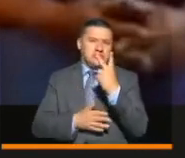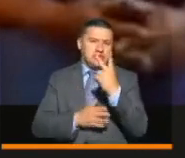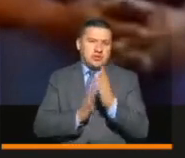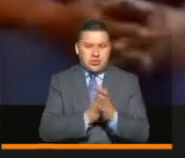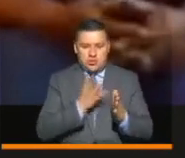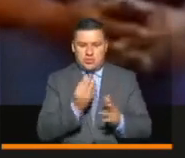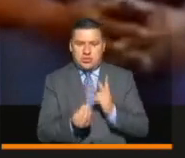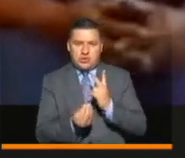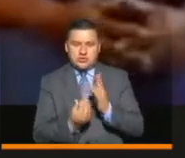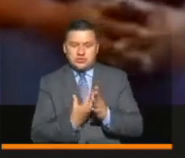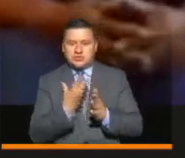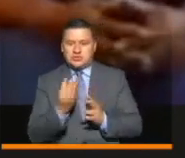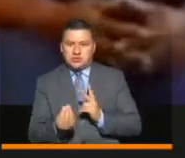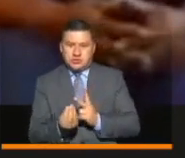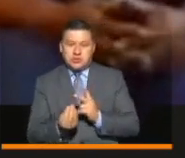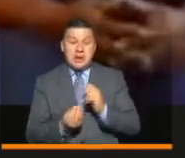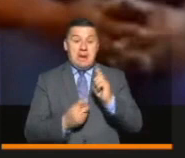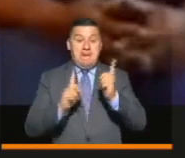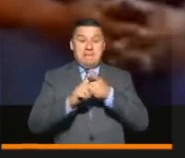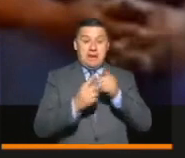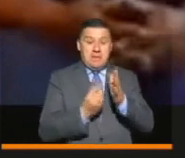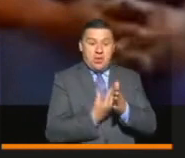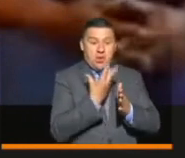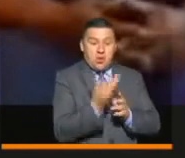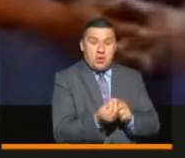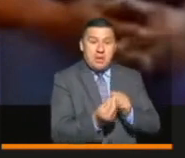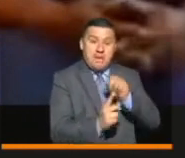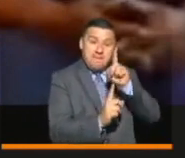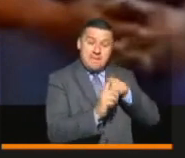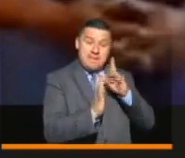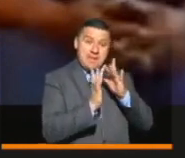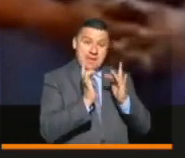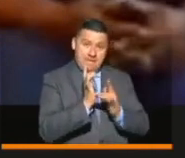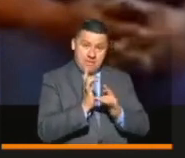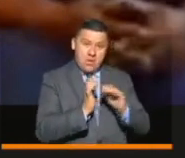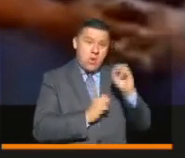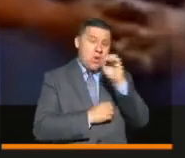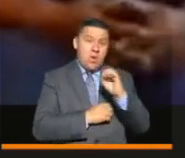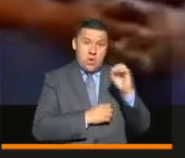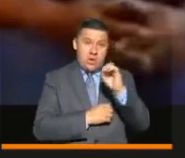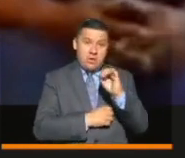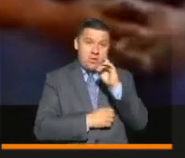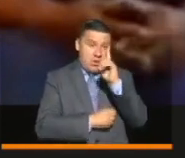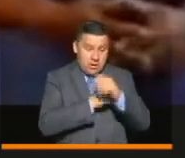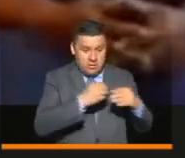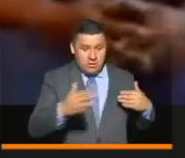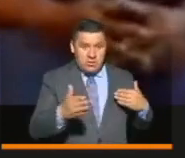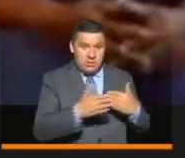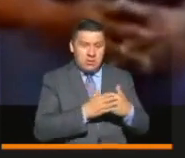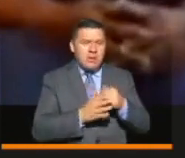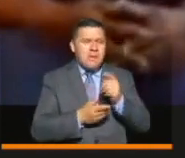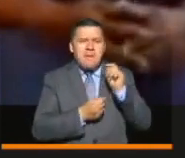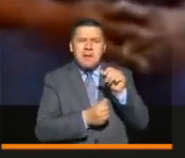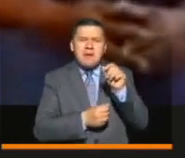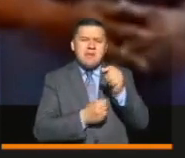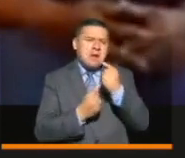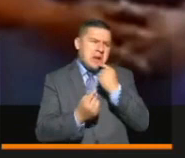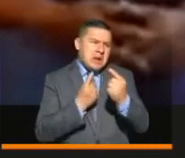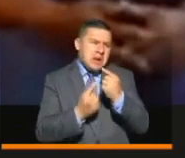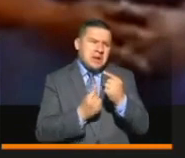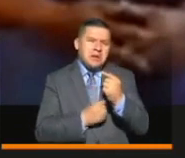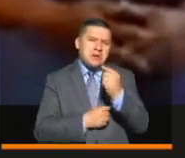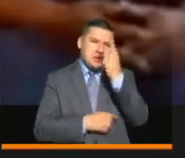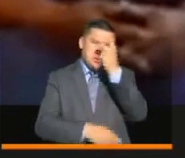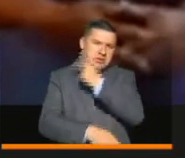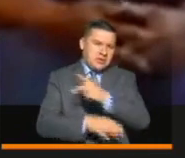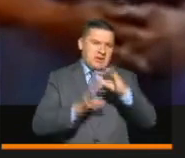etapas. En la primera se ejecutarán entre los meses de abril y octubre de este año, en la que estaremos conversando a